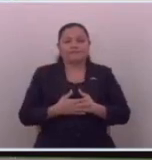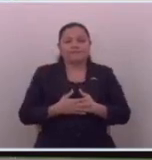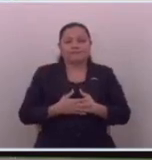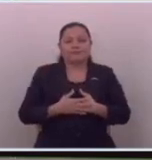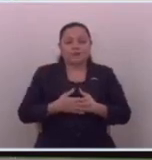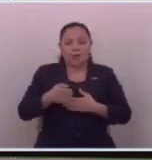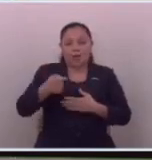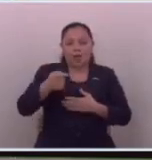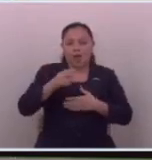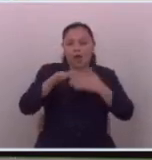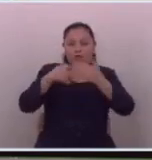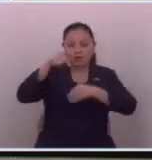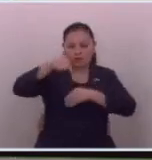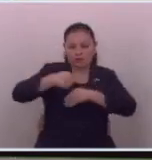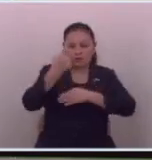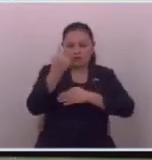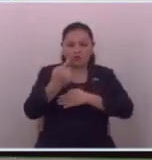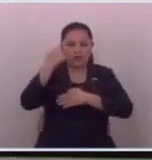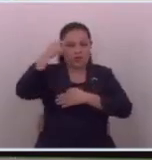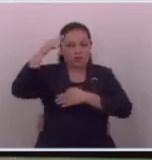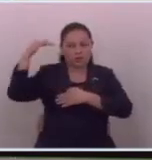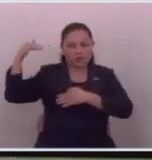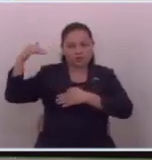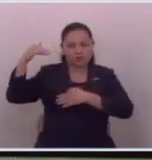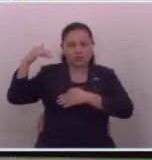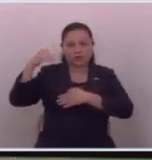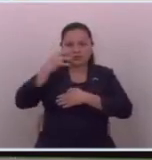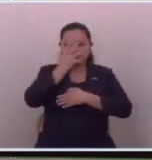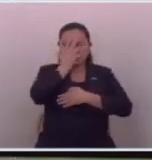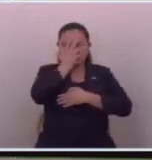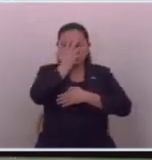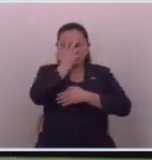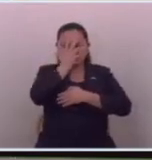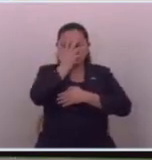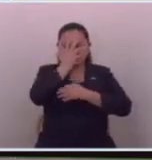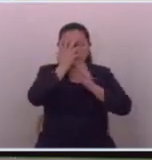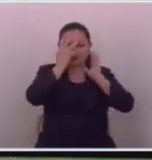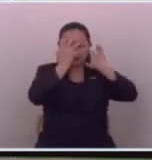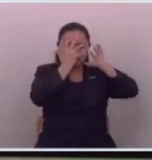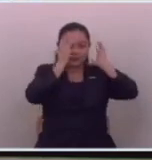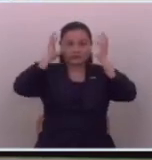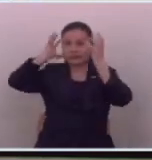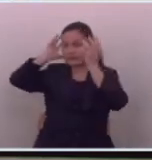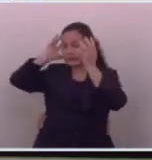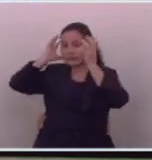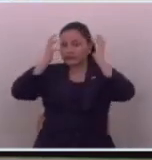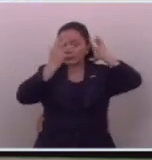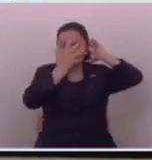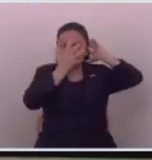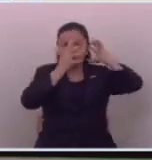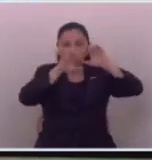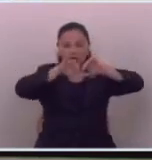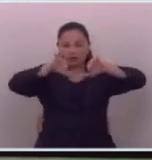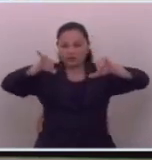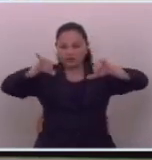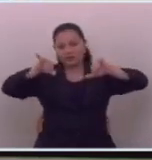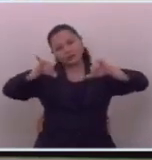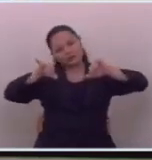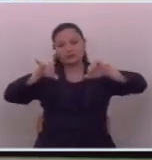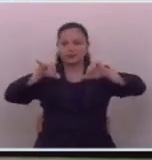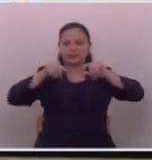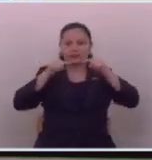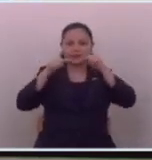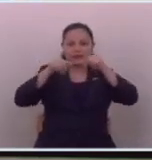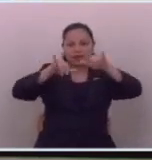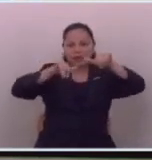son políticos que están acostumbrados a mover la raya del cinismo depende a donde me conviene la hago más para allá o la hago para acá